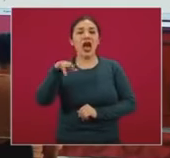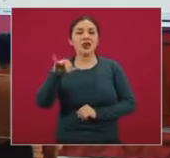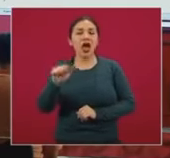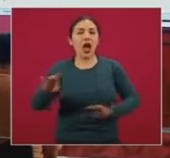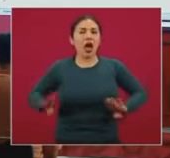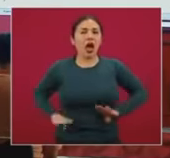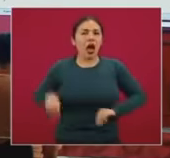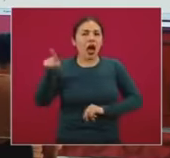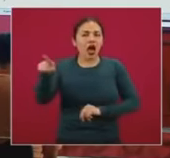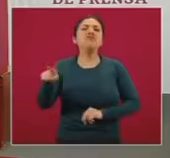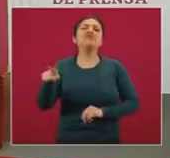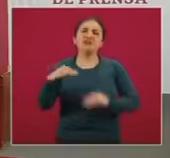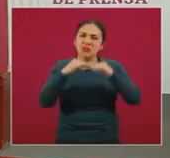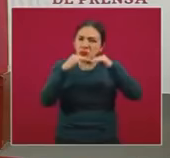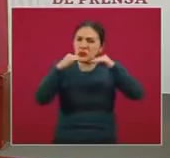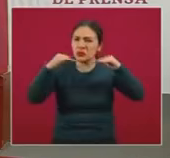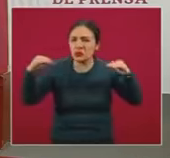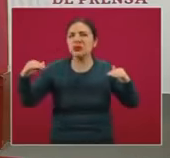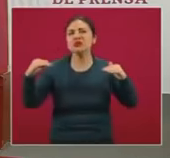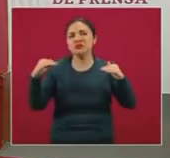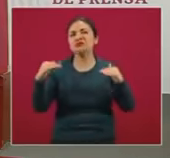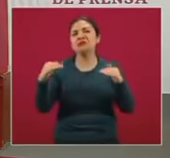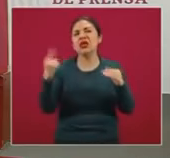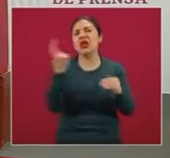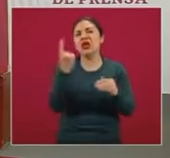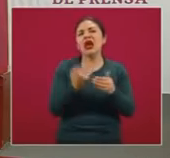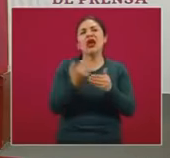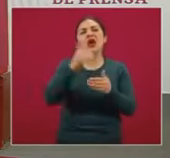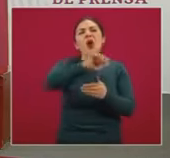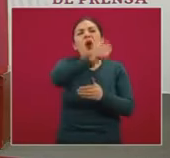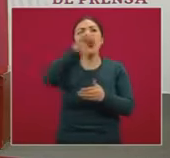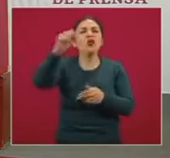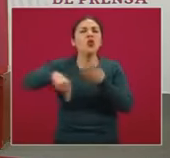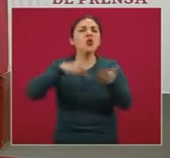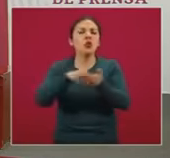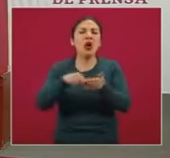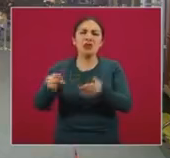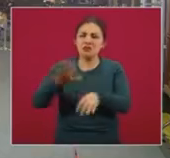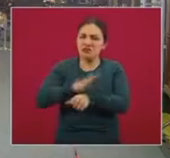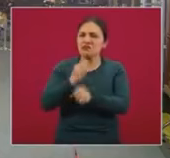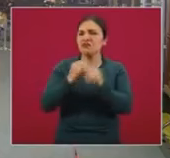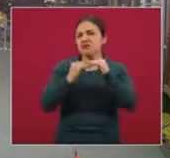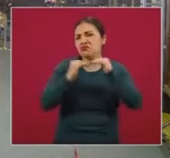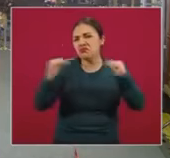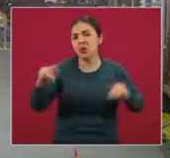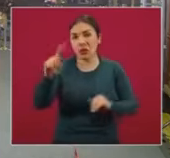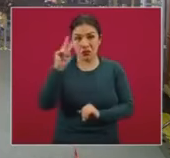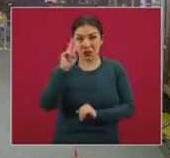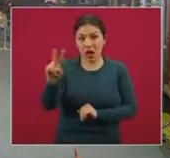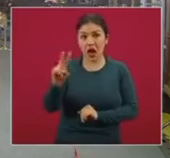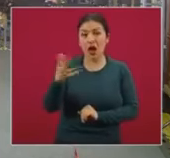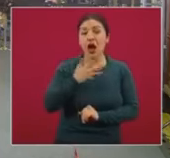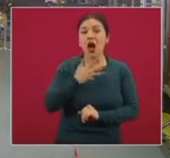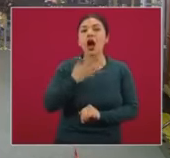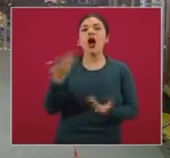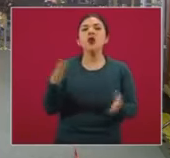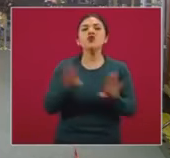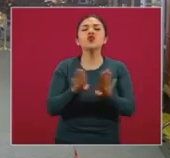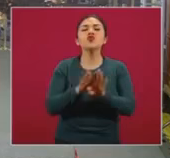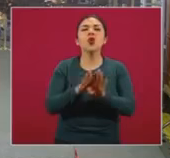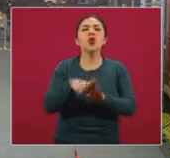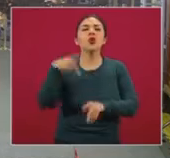tendencias bastante basales, al menos en comparación a las otras regiones que hemos visto con el continente